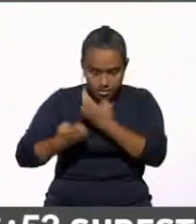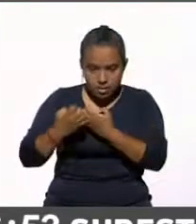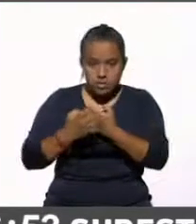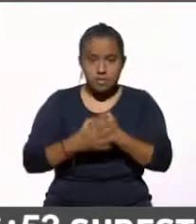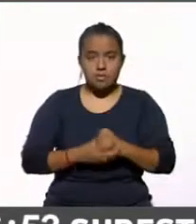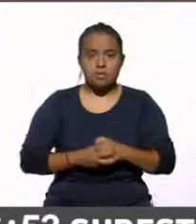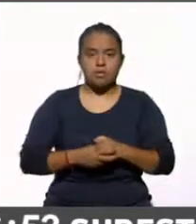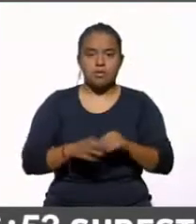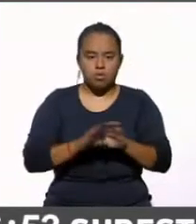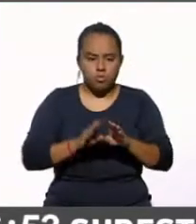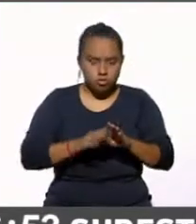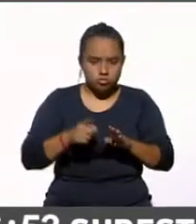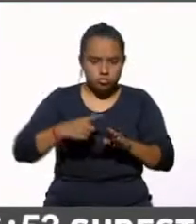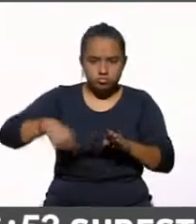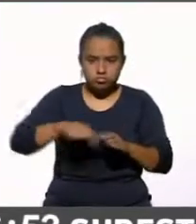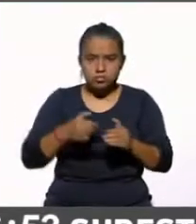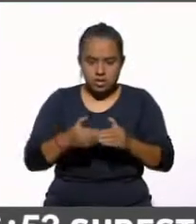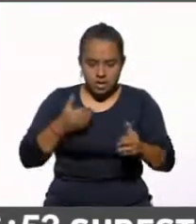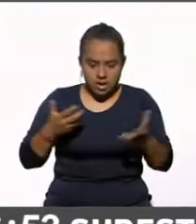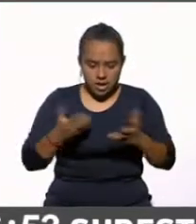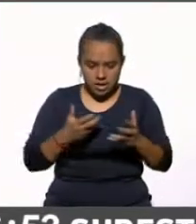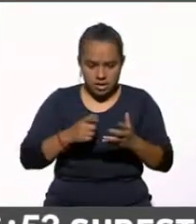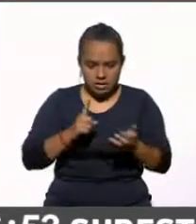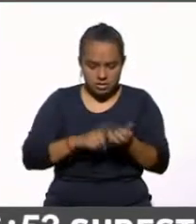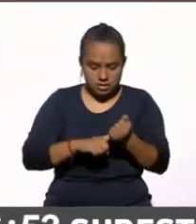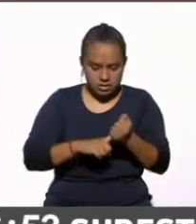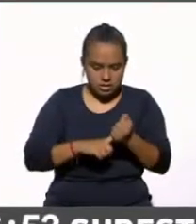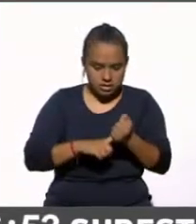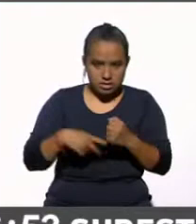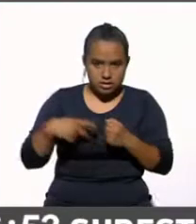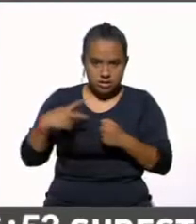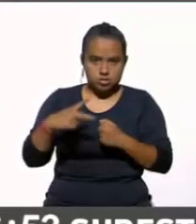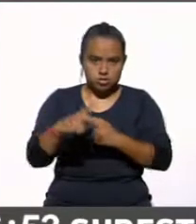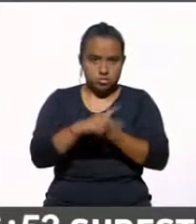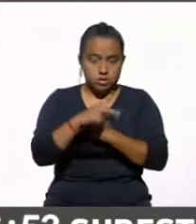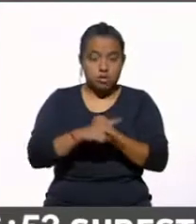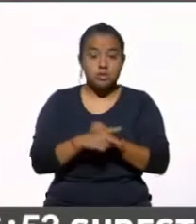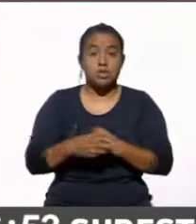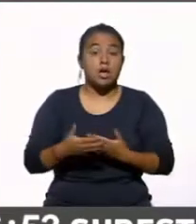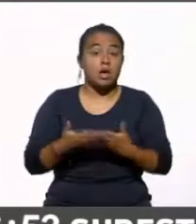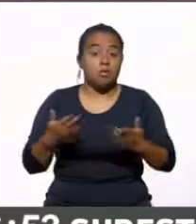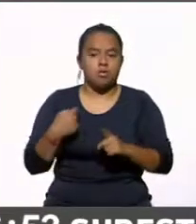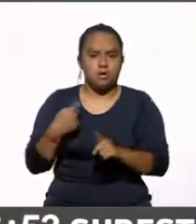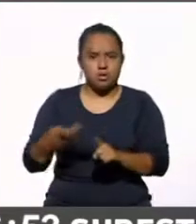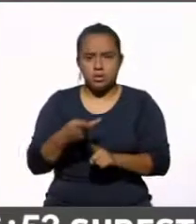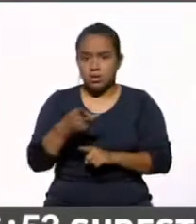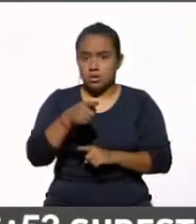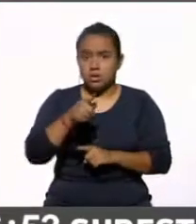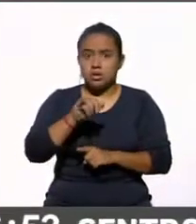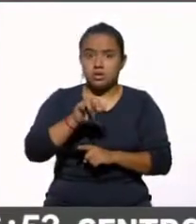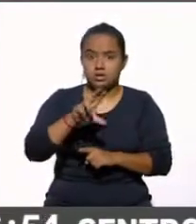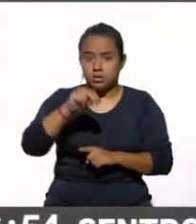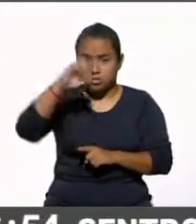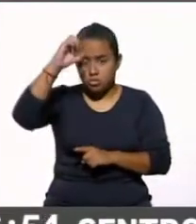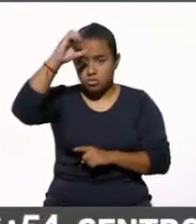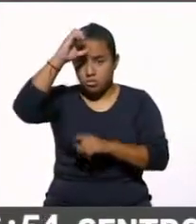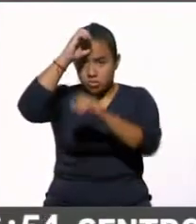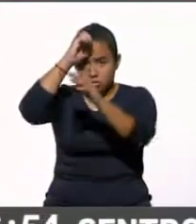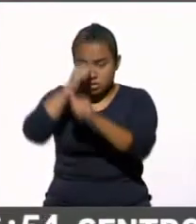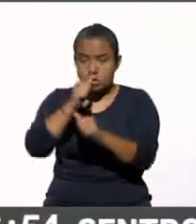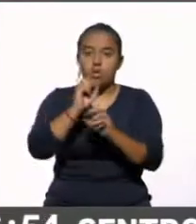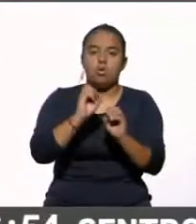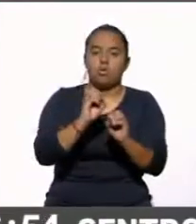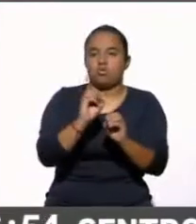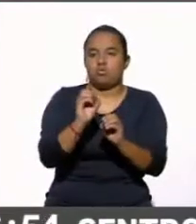medidas que se han tomado en el país en este tema y la pregunta fue, ¿usted está de acuerdo o en